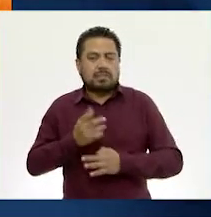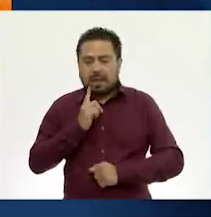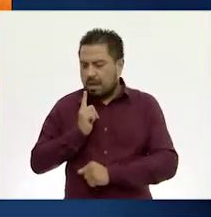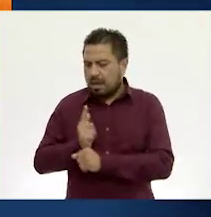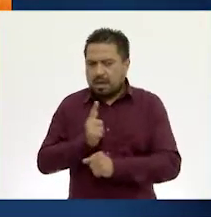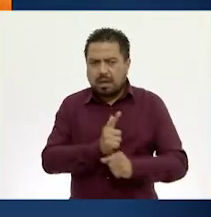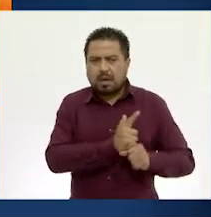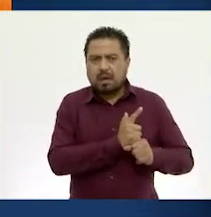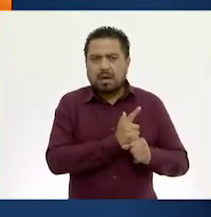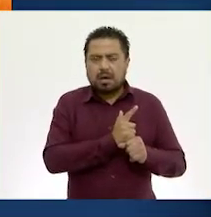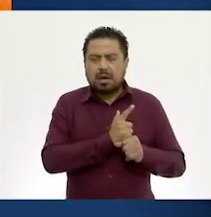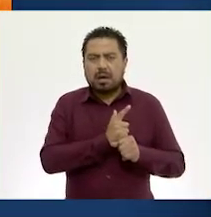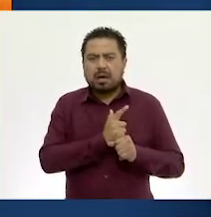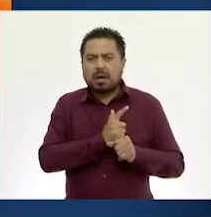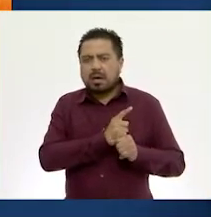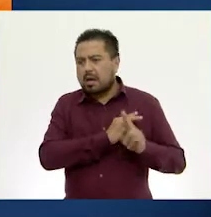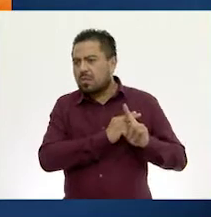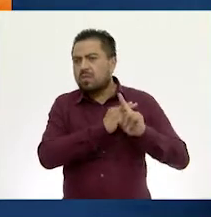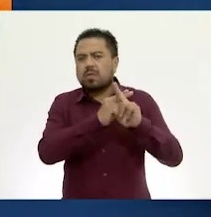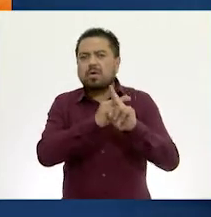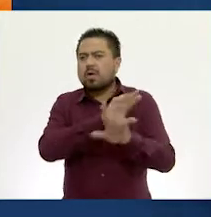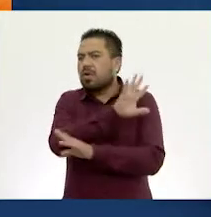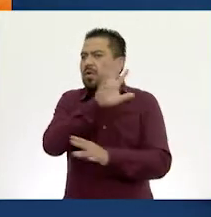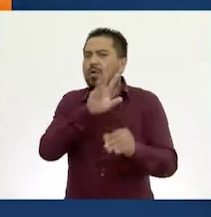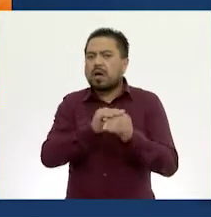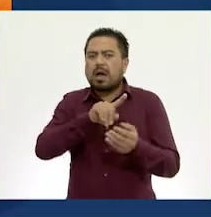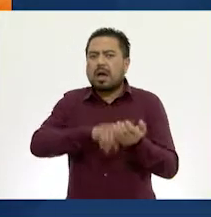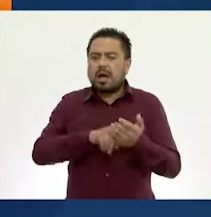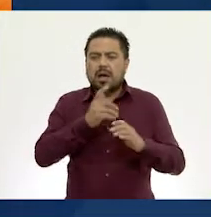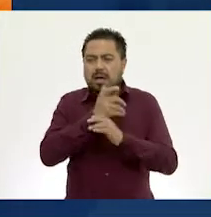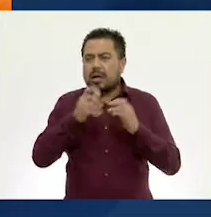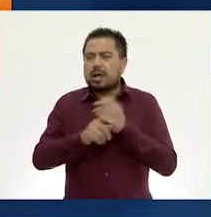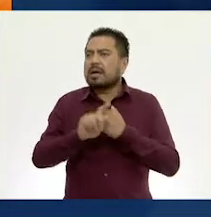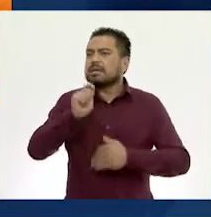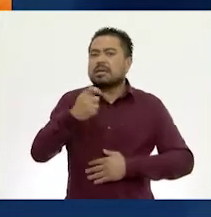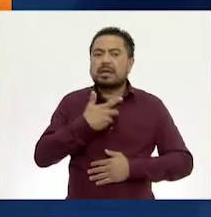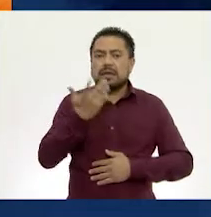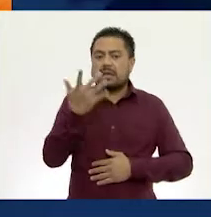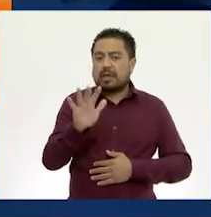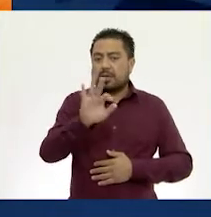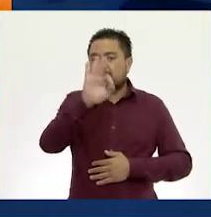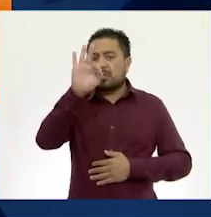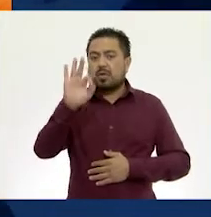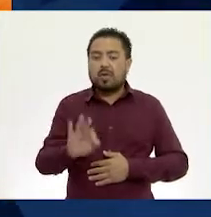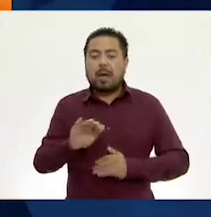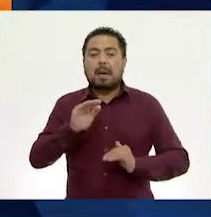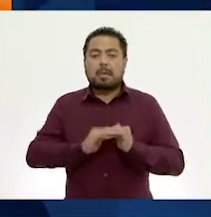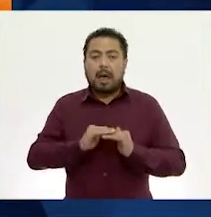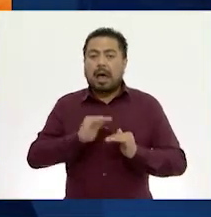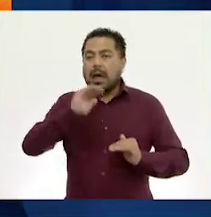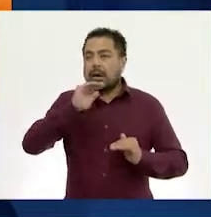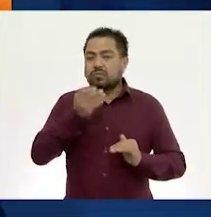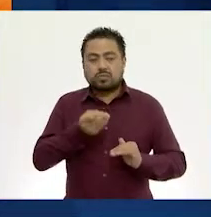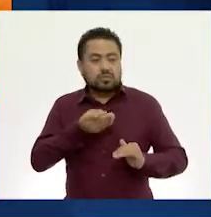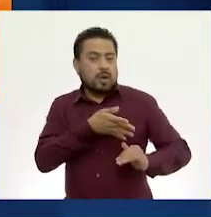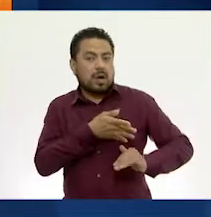cuenta que por aniversario, todos los artículos de la tienda tenían un 10% de descuento.